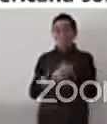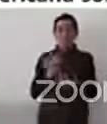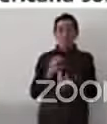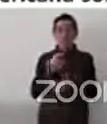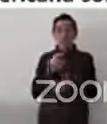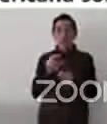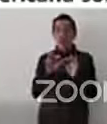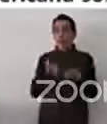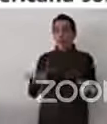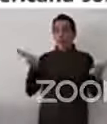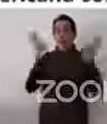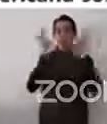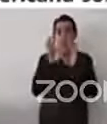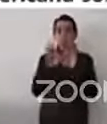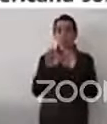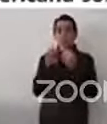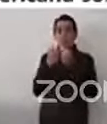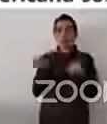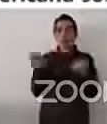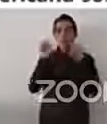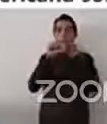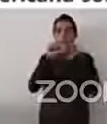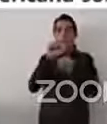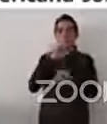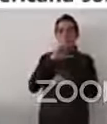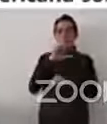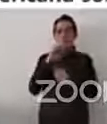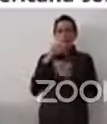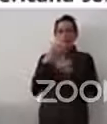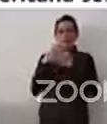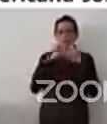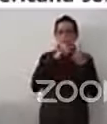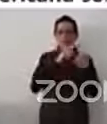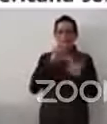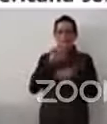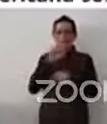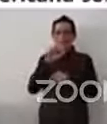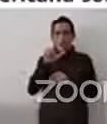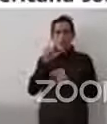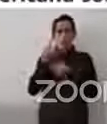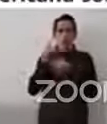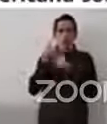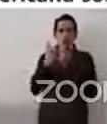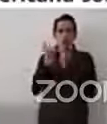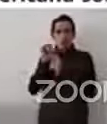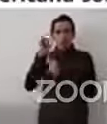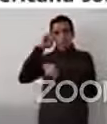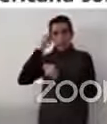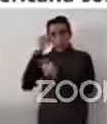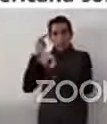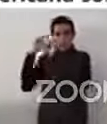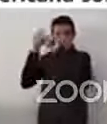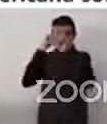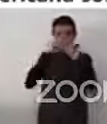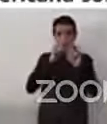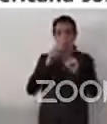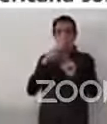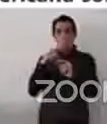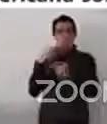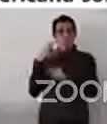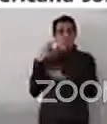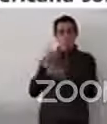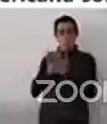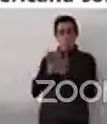grupos sociales como Pueblos Indígenas, conocen de sus derechos. Eso es algo importante que mencionaba.